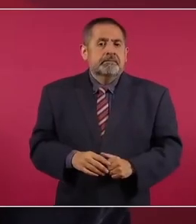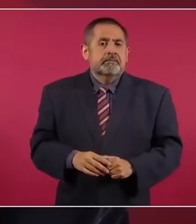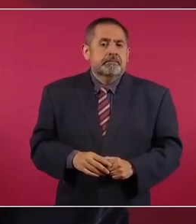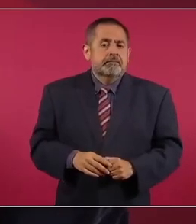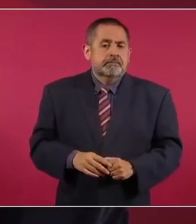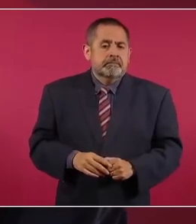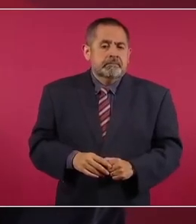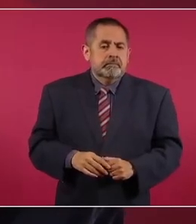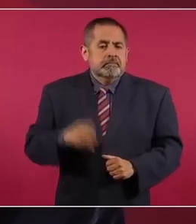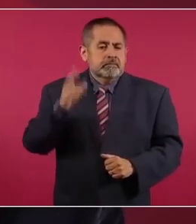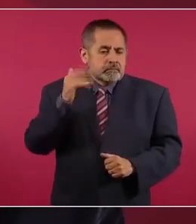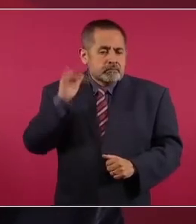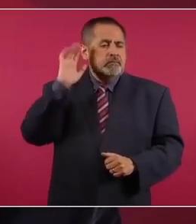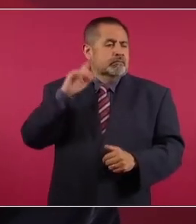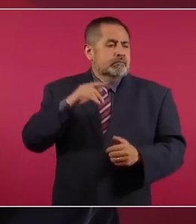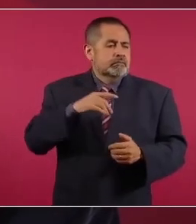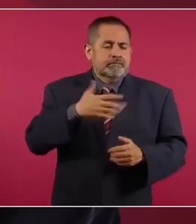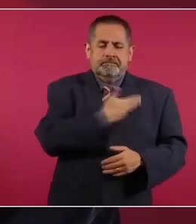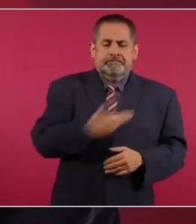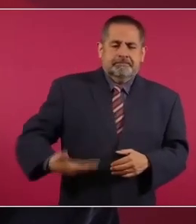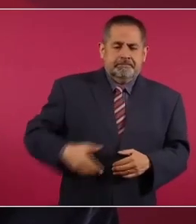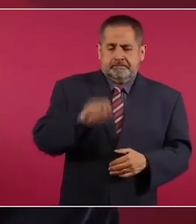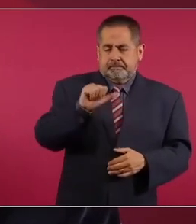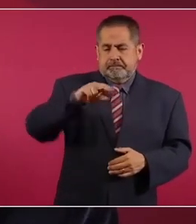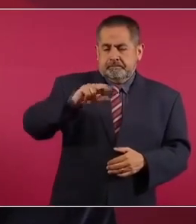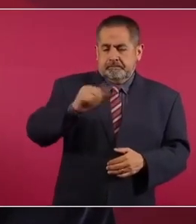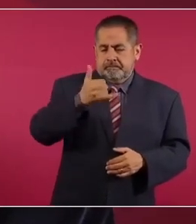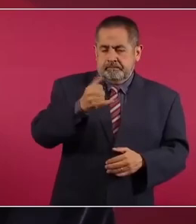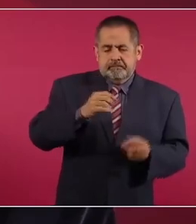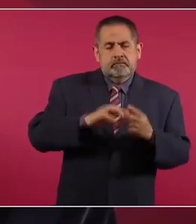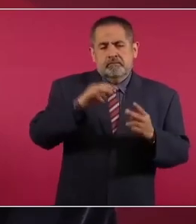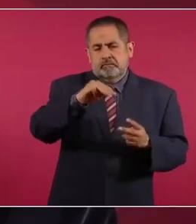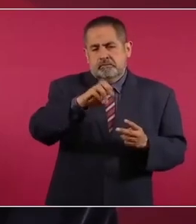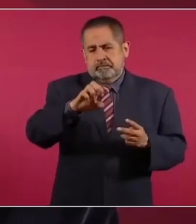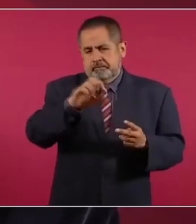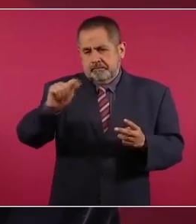que si hubiese ganado Anaya o MIT